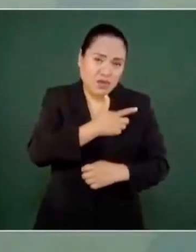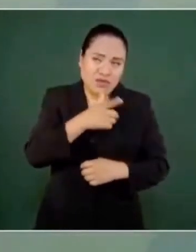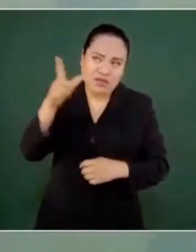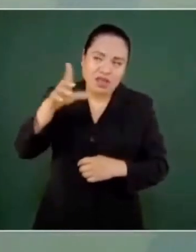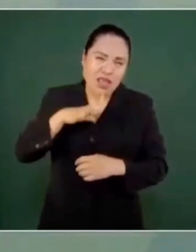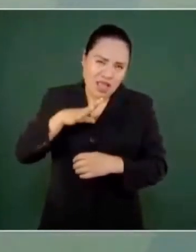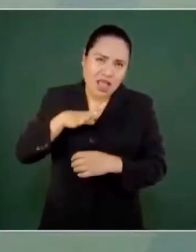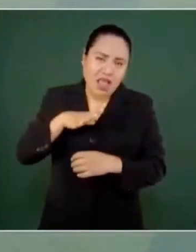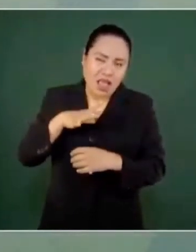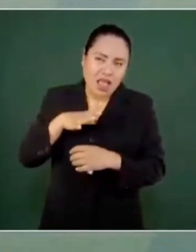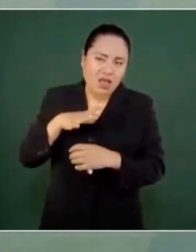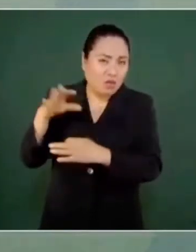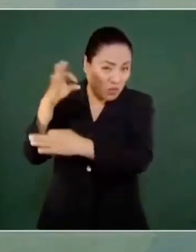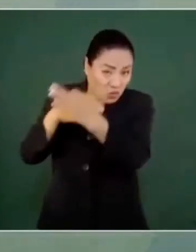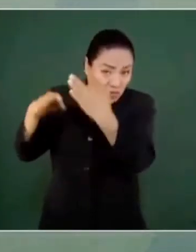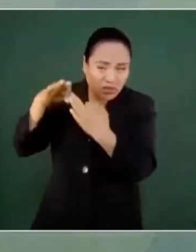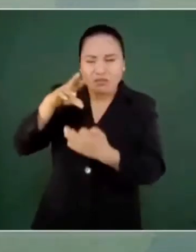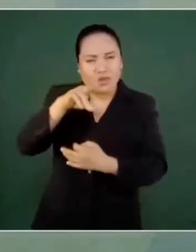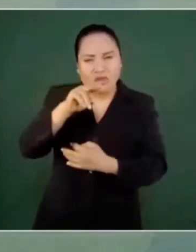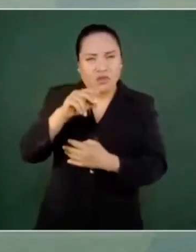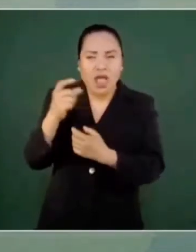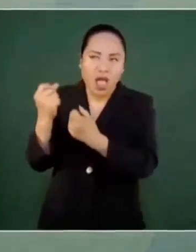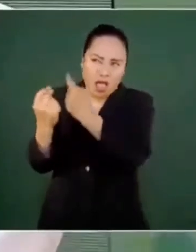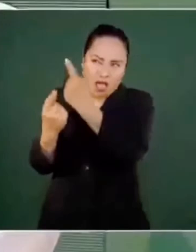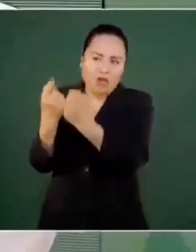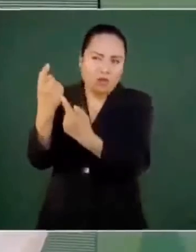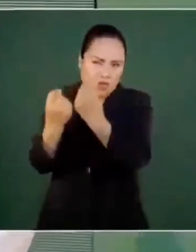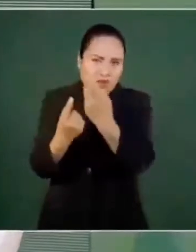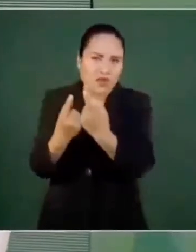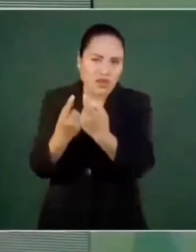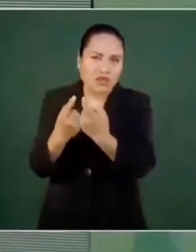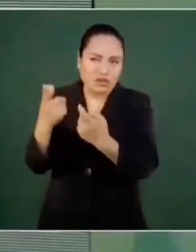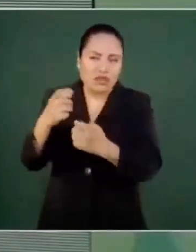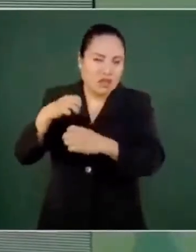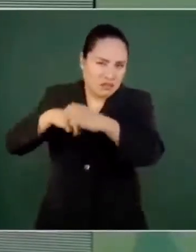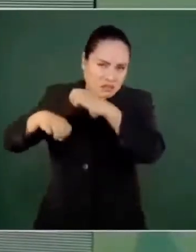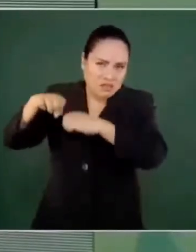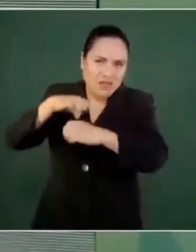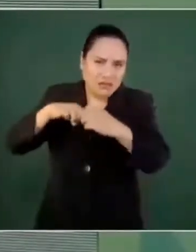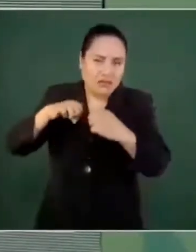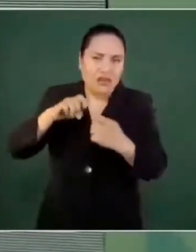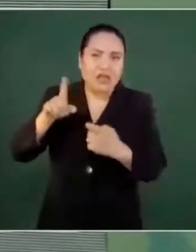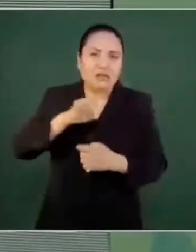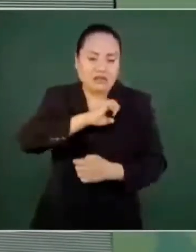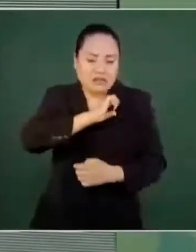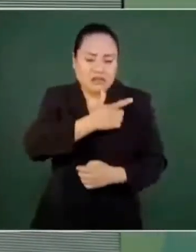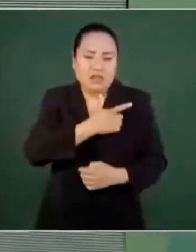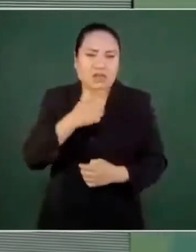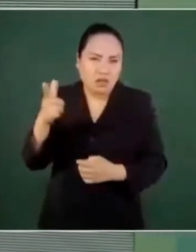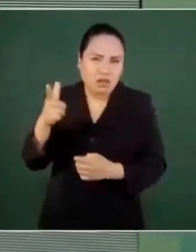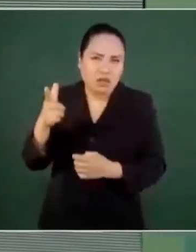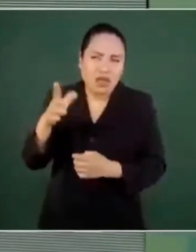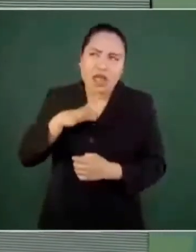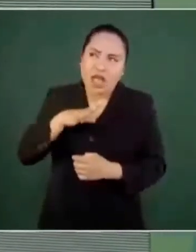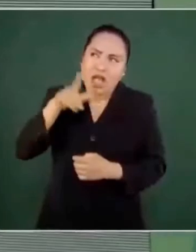pero algunas, hacían lo que querían en México.